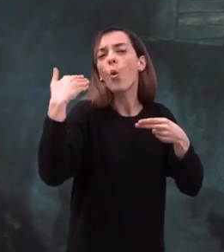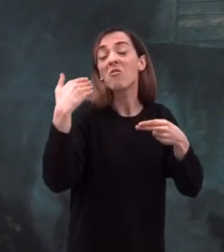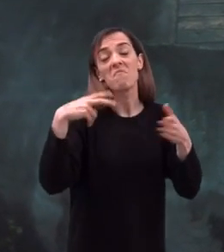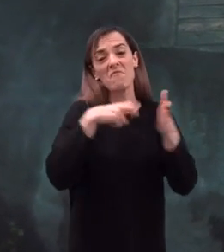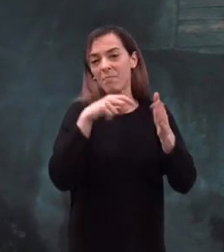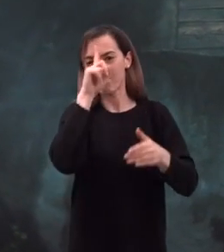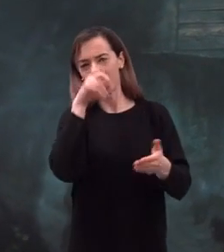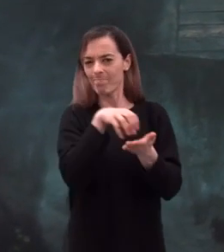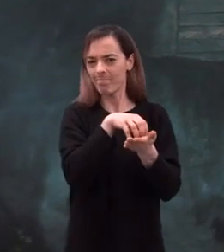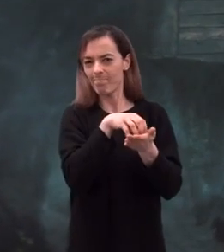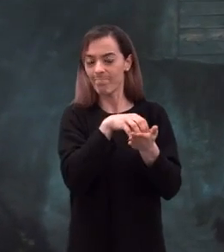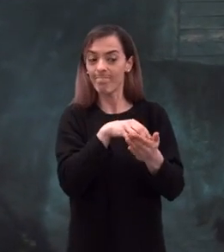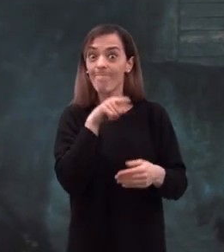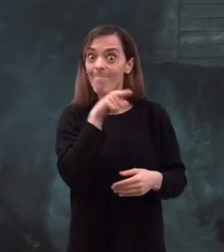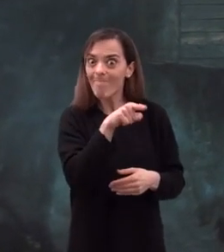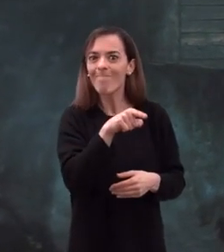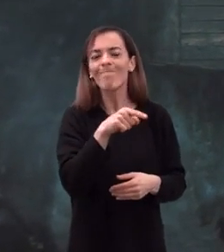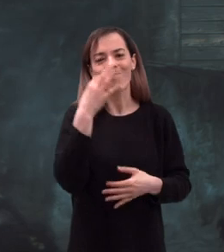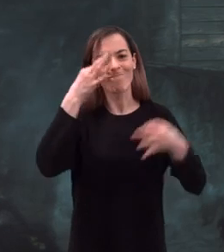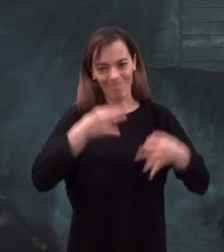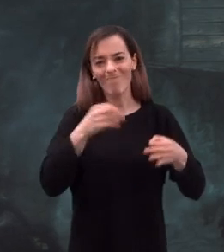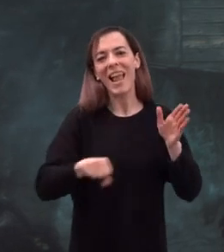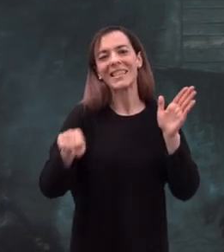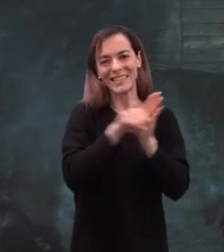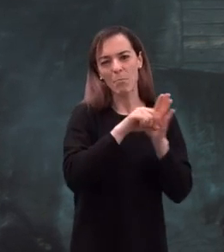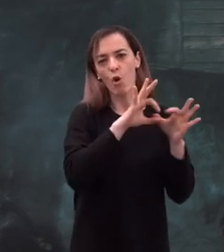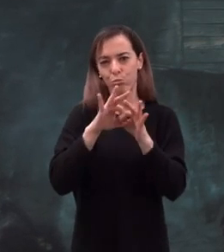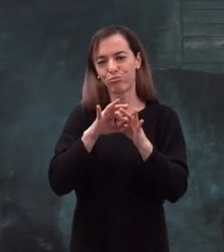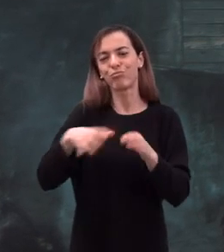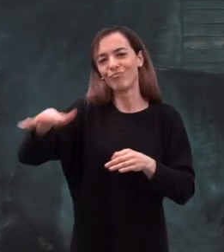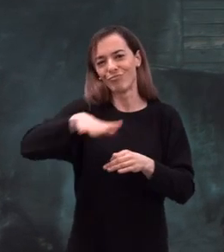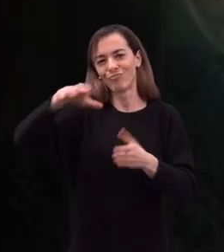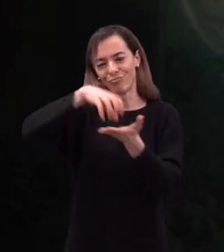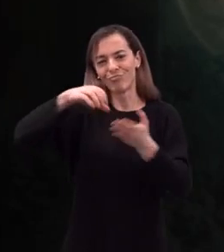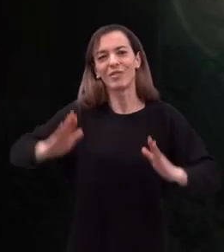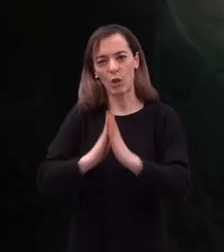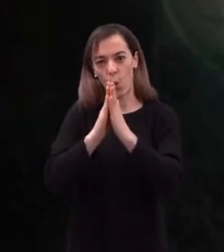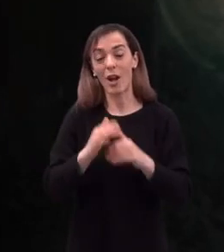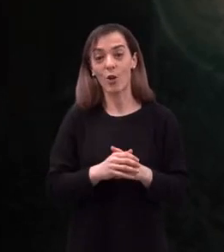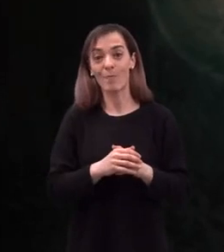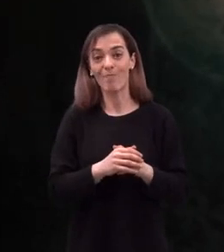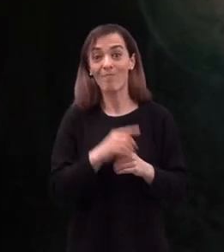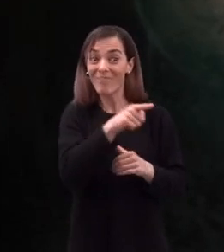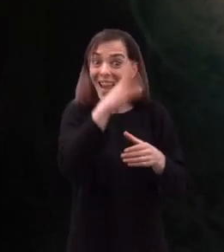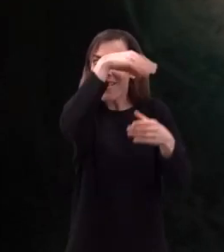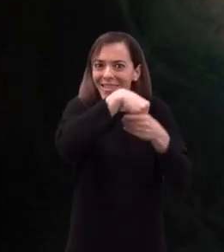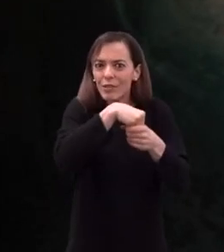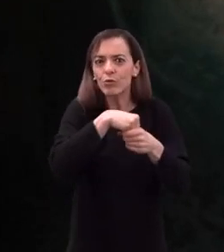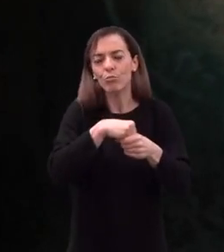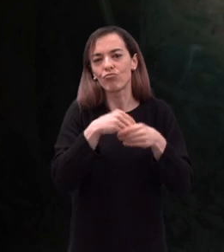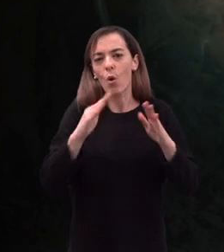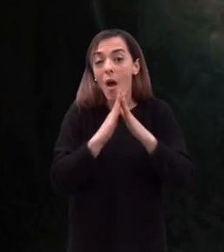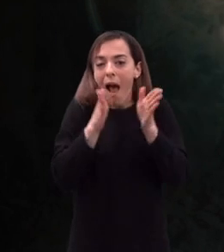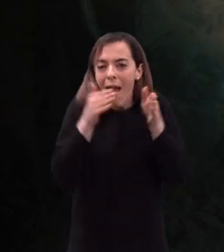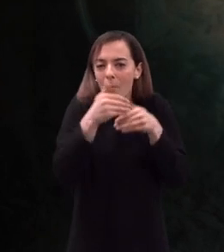que se había convertido en el auténtico símbolo del santuario. En su interior existía una pequeña capilla de piedra